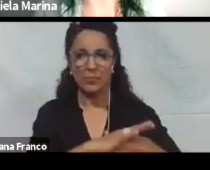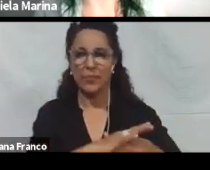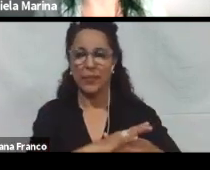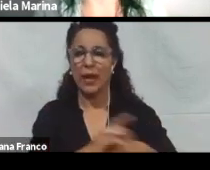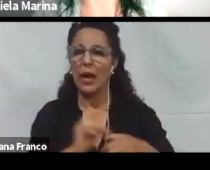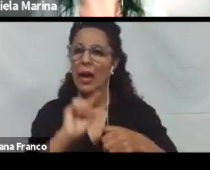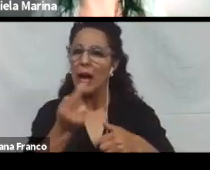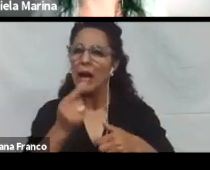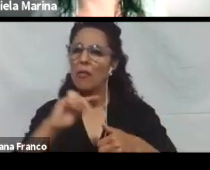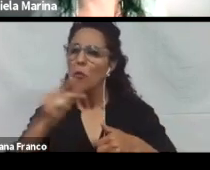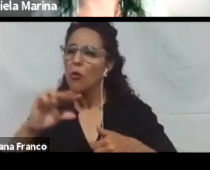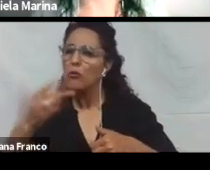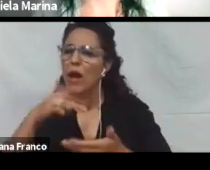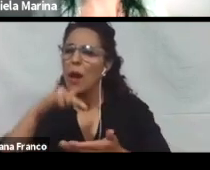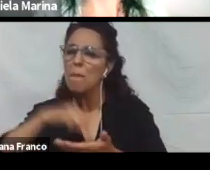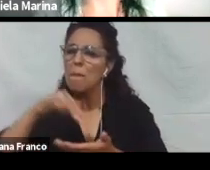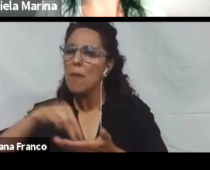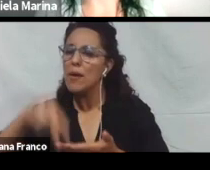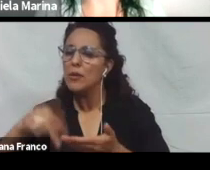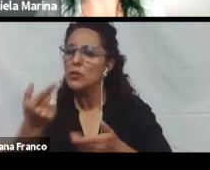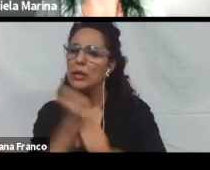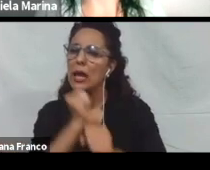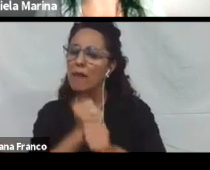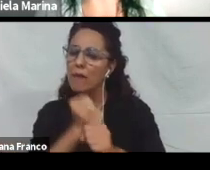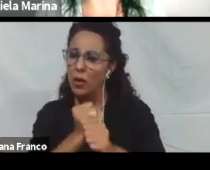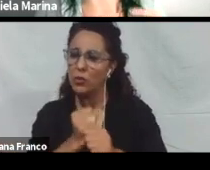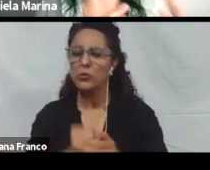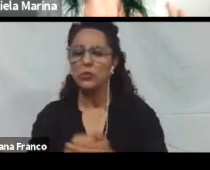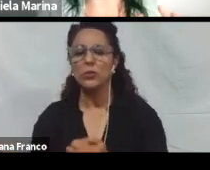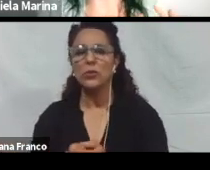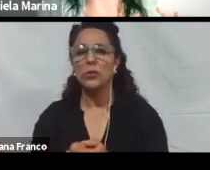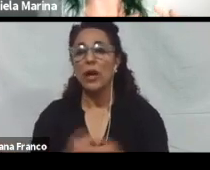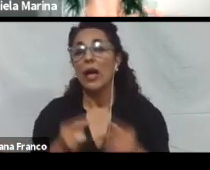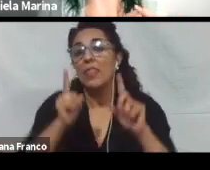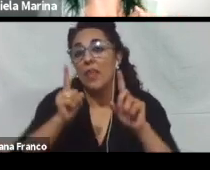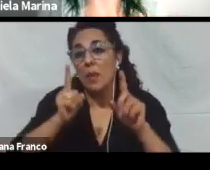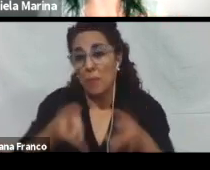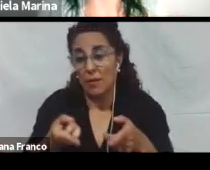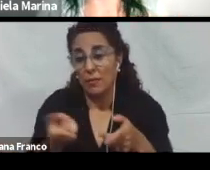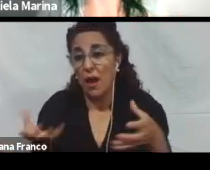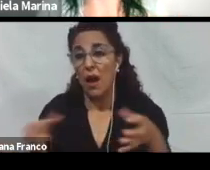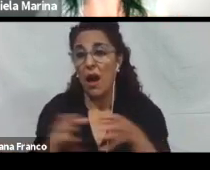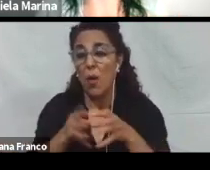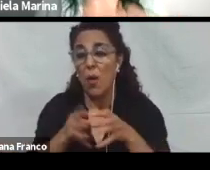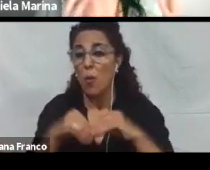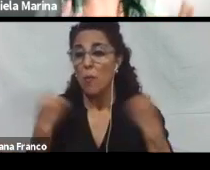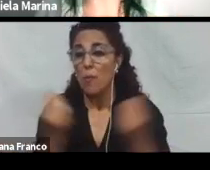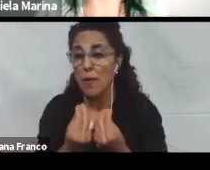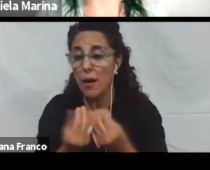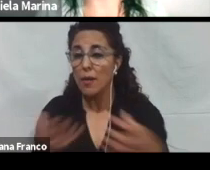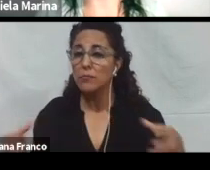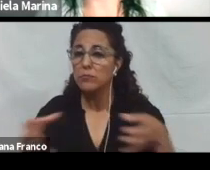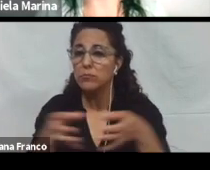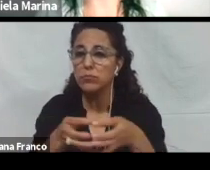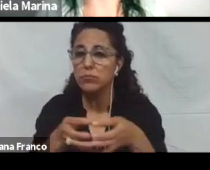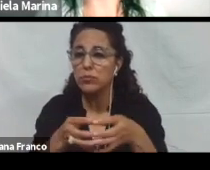se necesiten para realizar una tarea. También podemos agrupar información que tengamos, si es muy